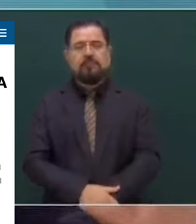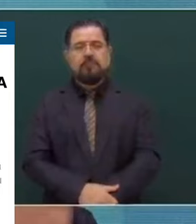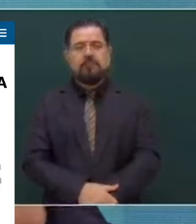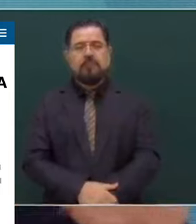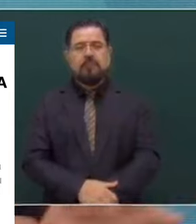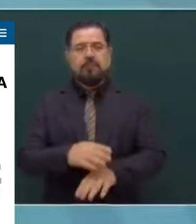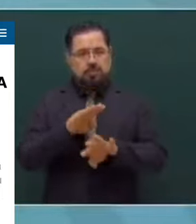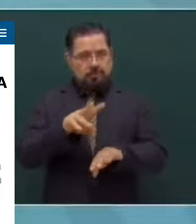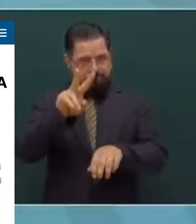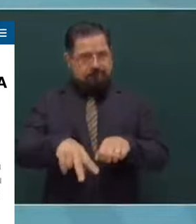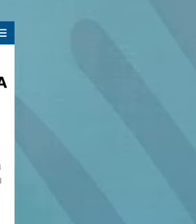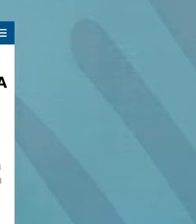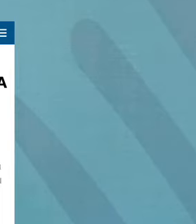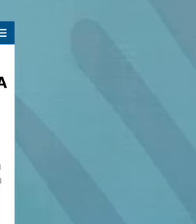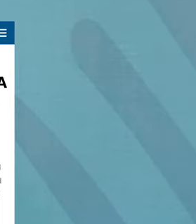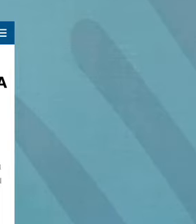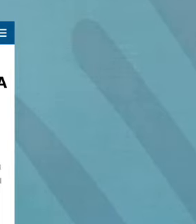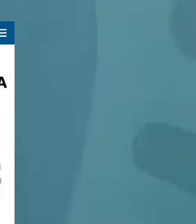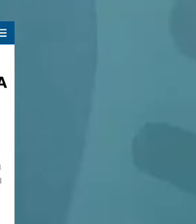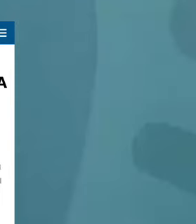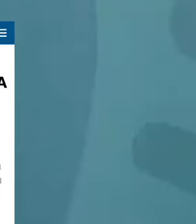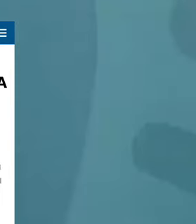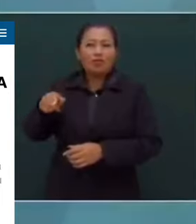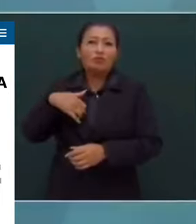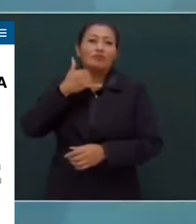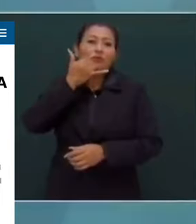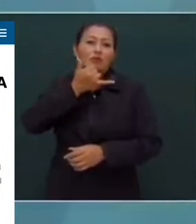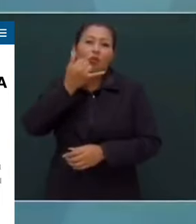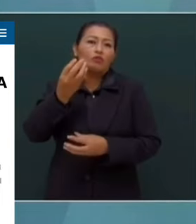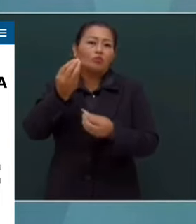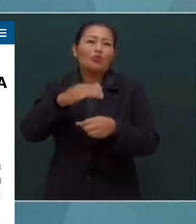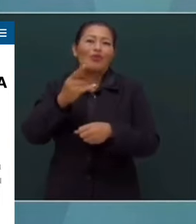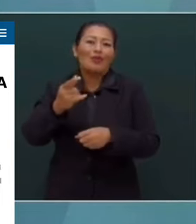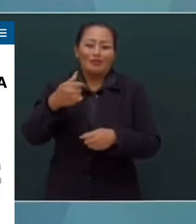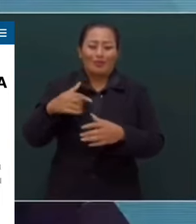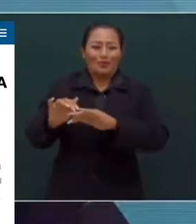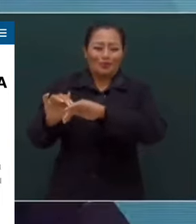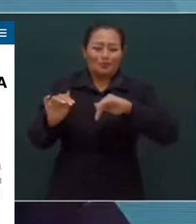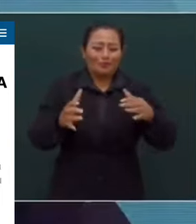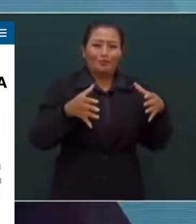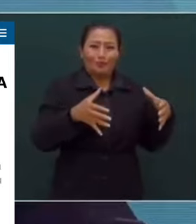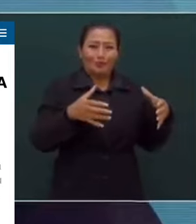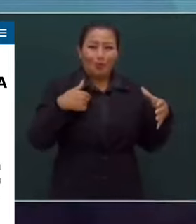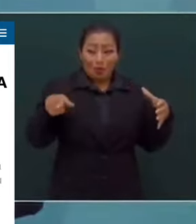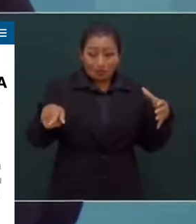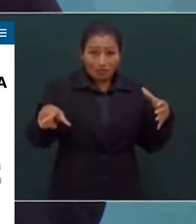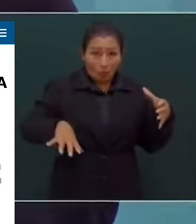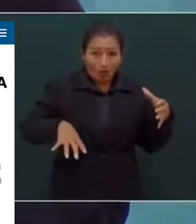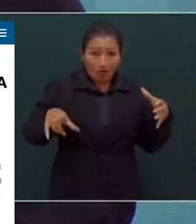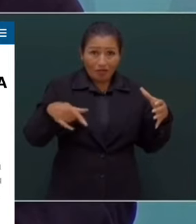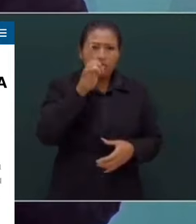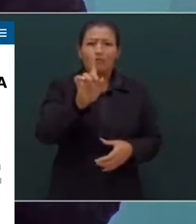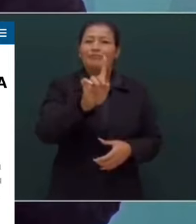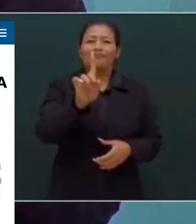Sobre la realidad. Lo mismo en el caso de Ayotzinapa. Porque nosotros no somos simuladores.